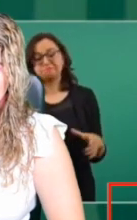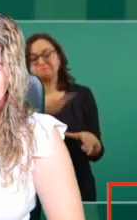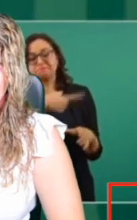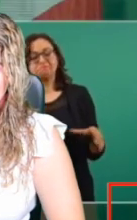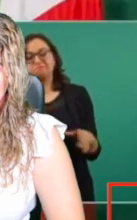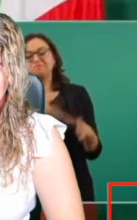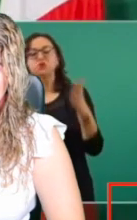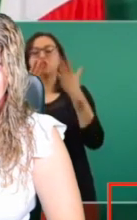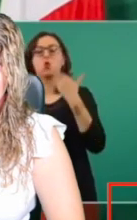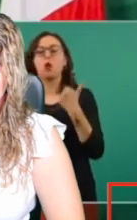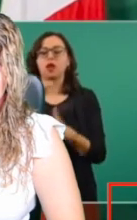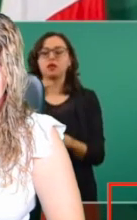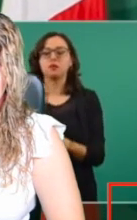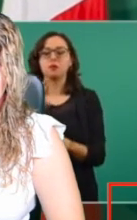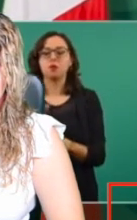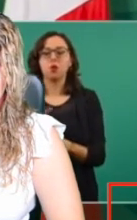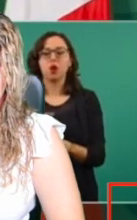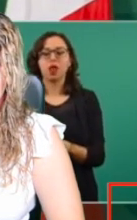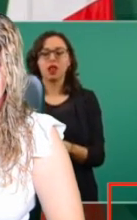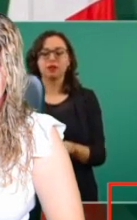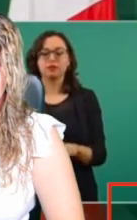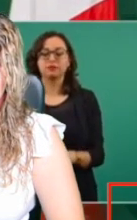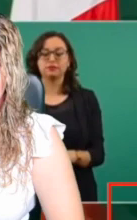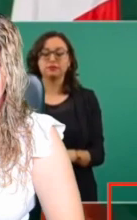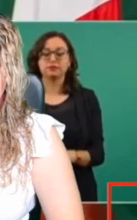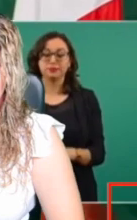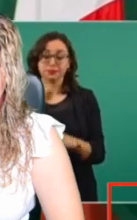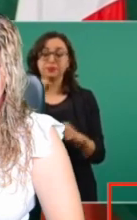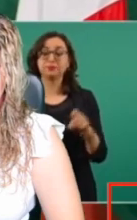además tóxico,